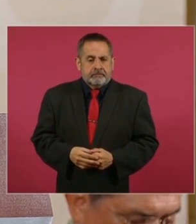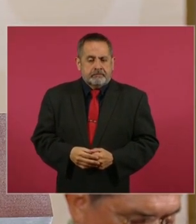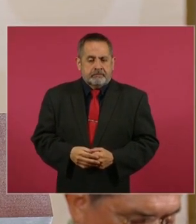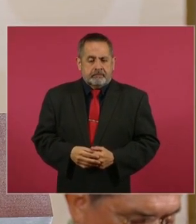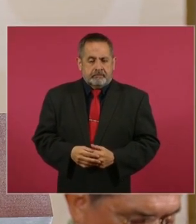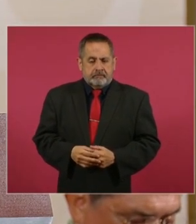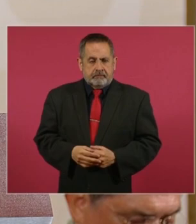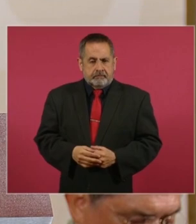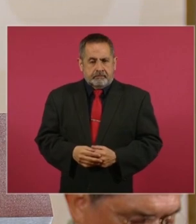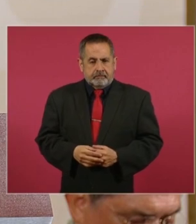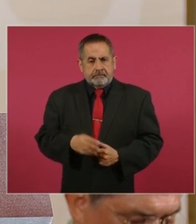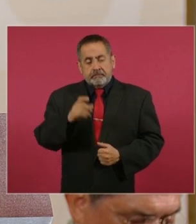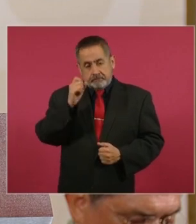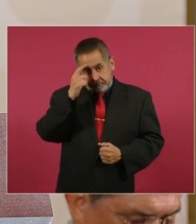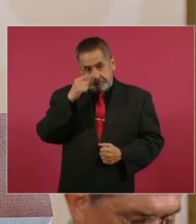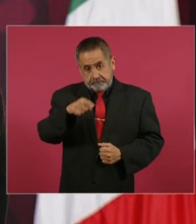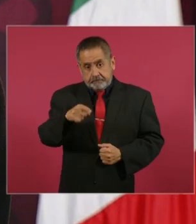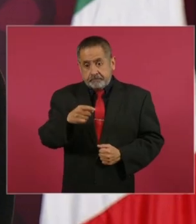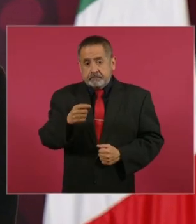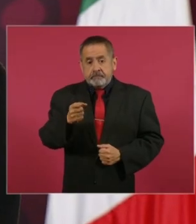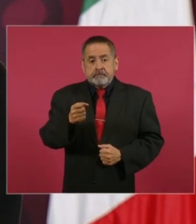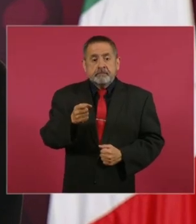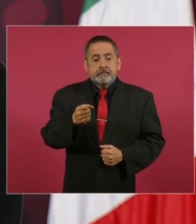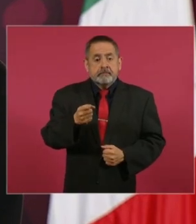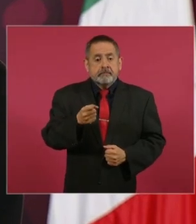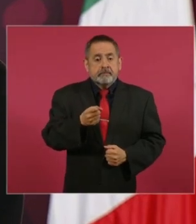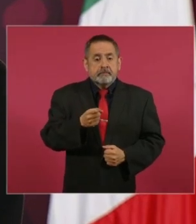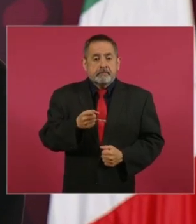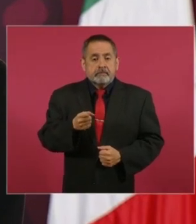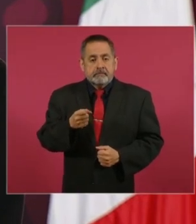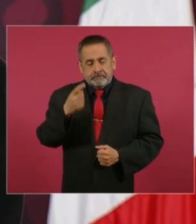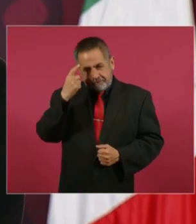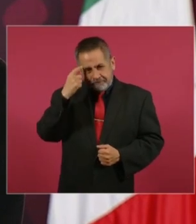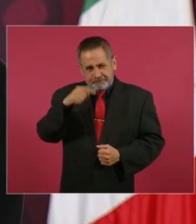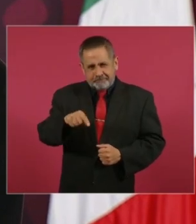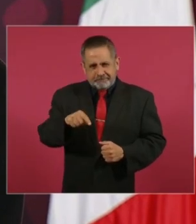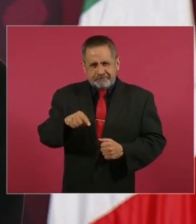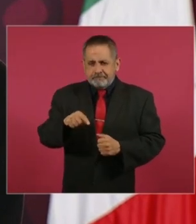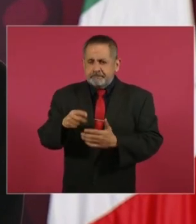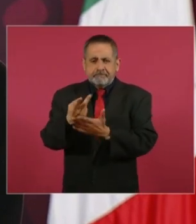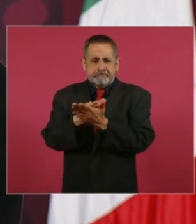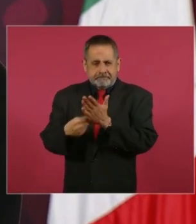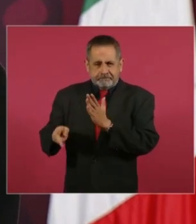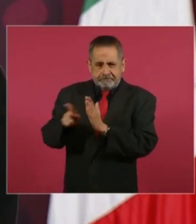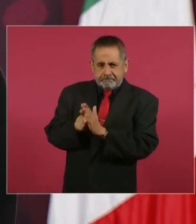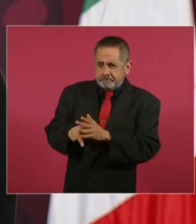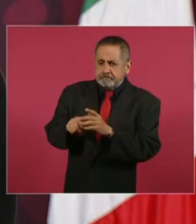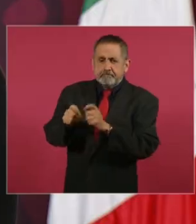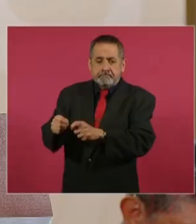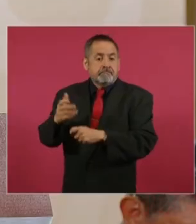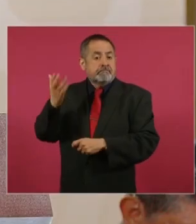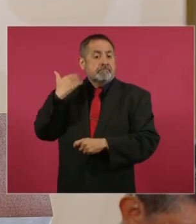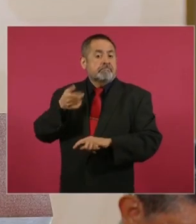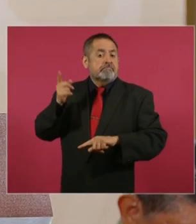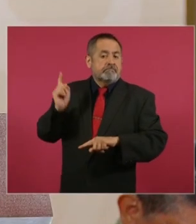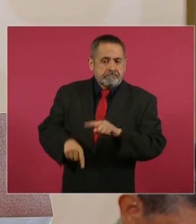Se evitó la contratación de los trabajadores, la basificación de los trabajadores,